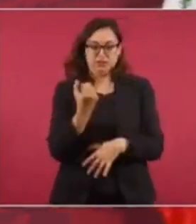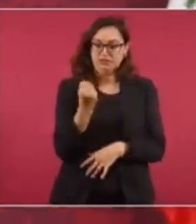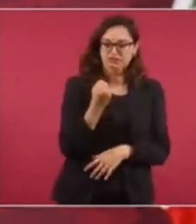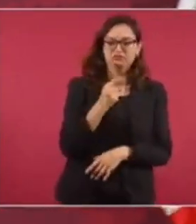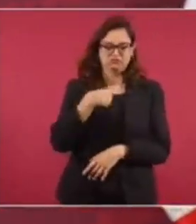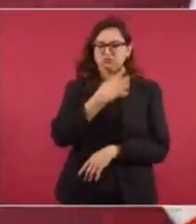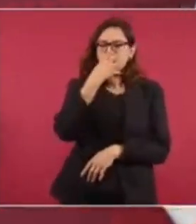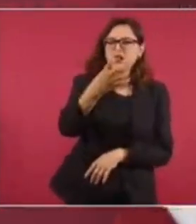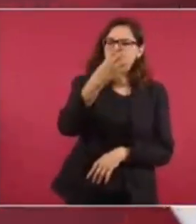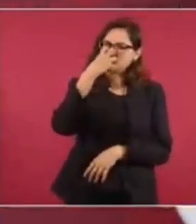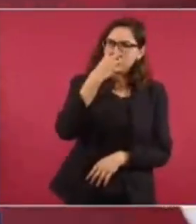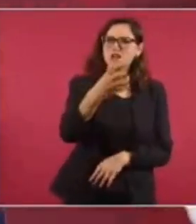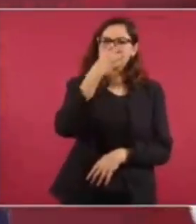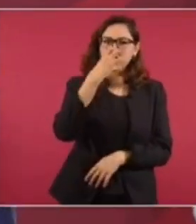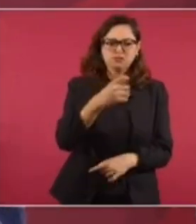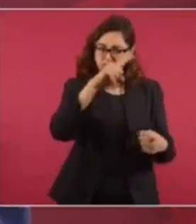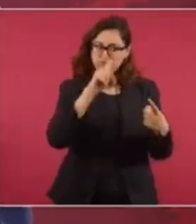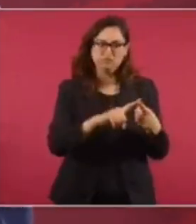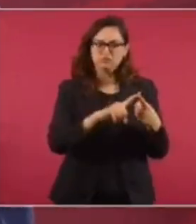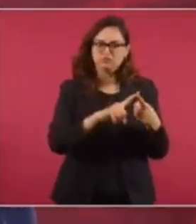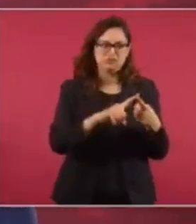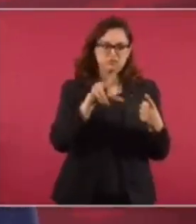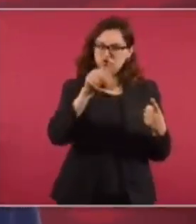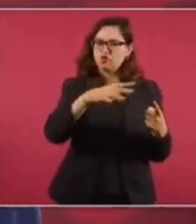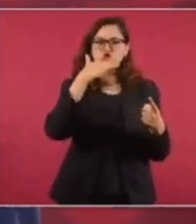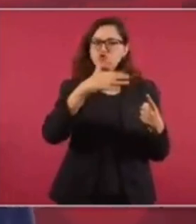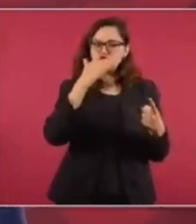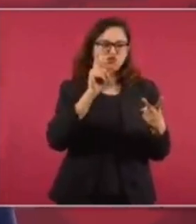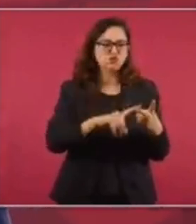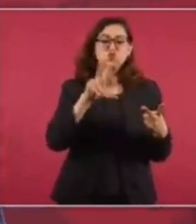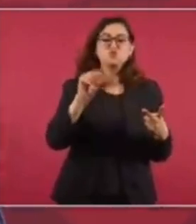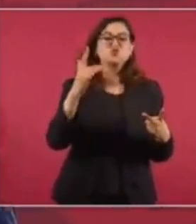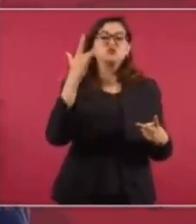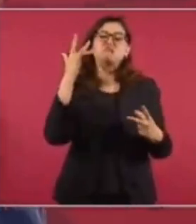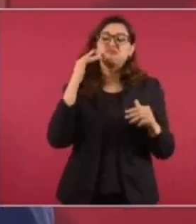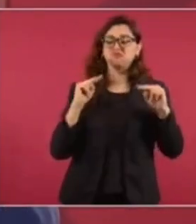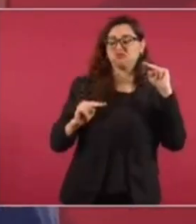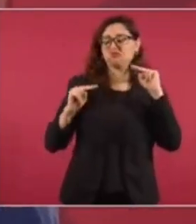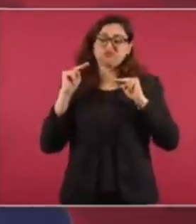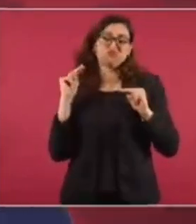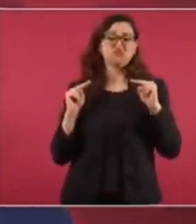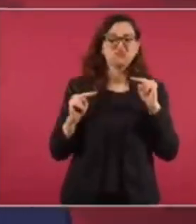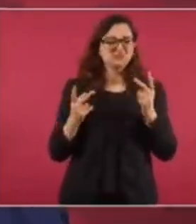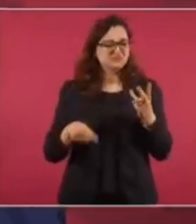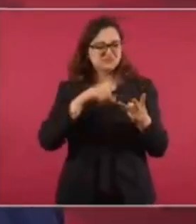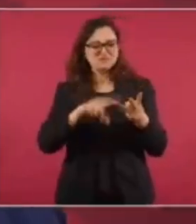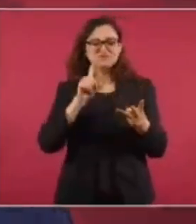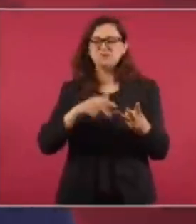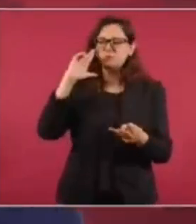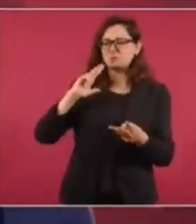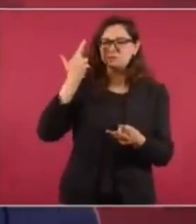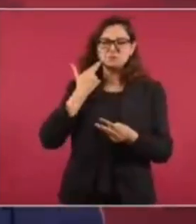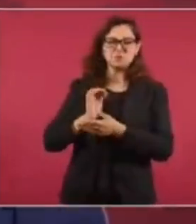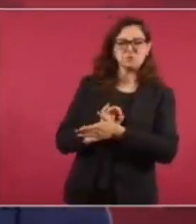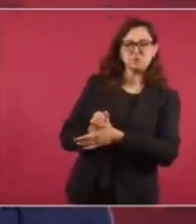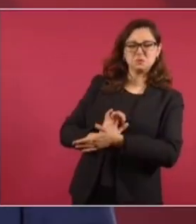el no a la corrupción, el no al clasismo, el no al racismo.